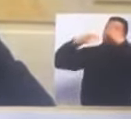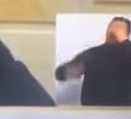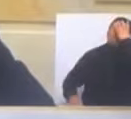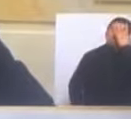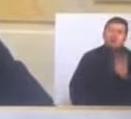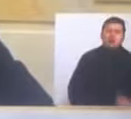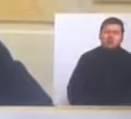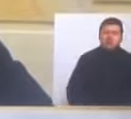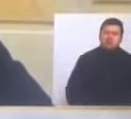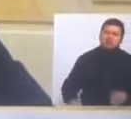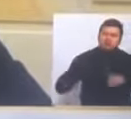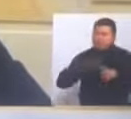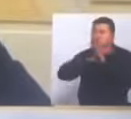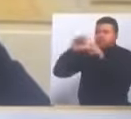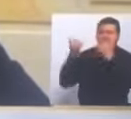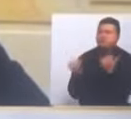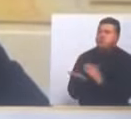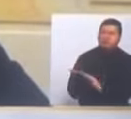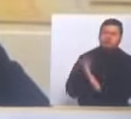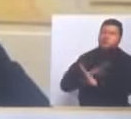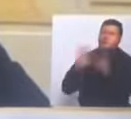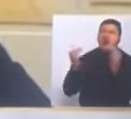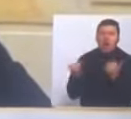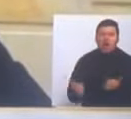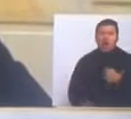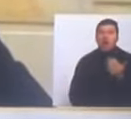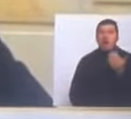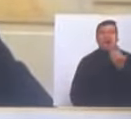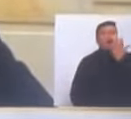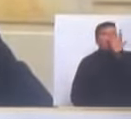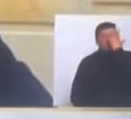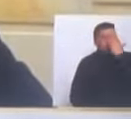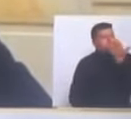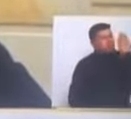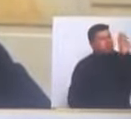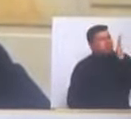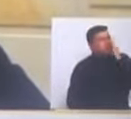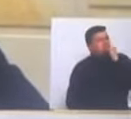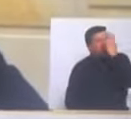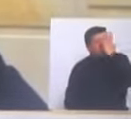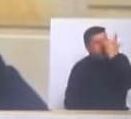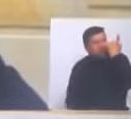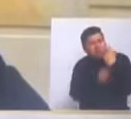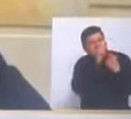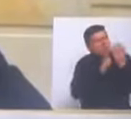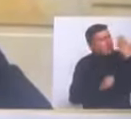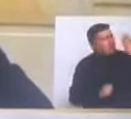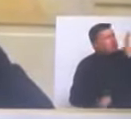qué se intervino Electricaribe ahora y no se hizo hace unos años antes?